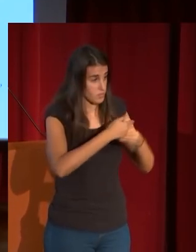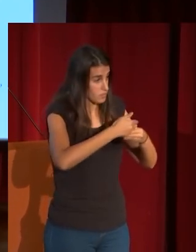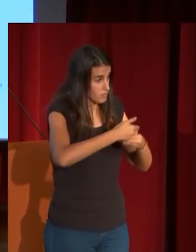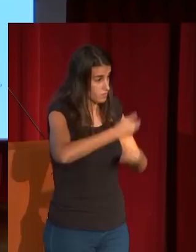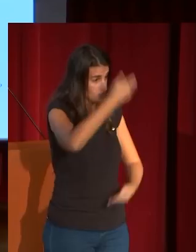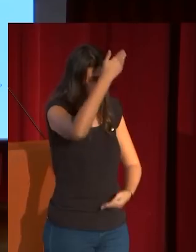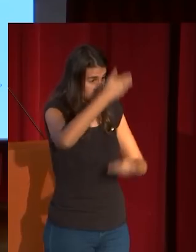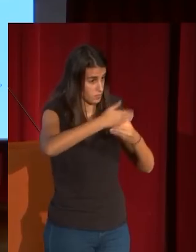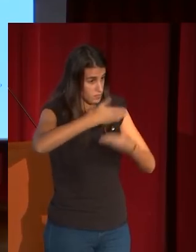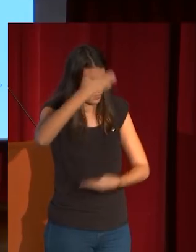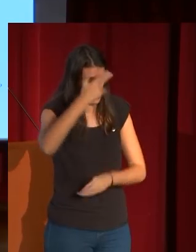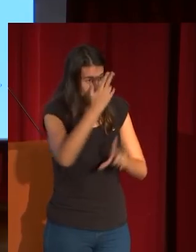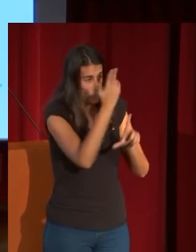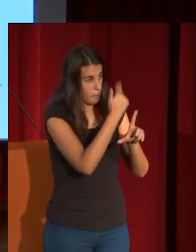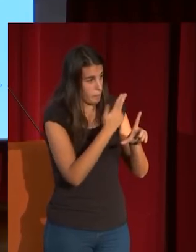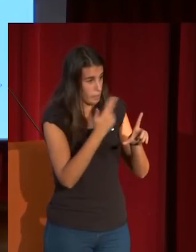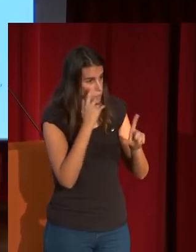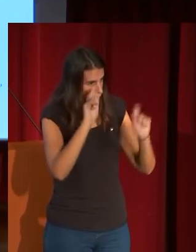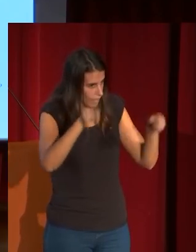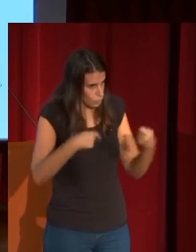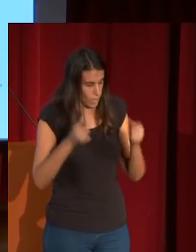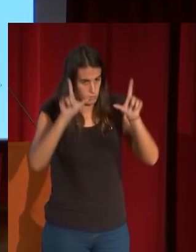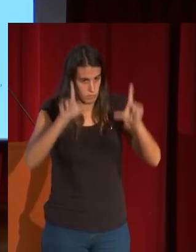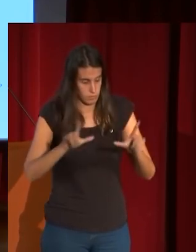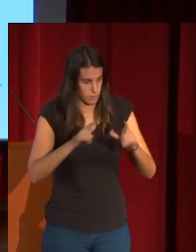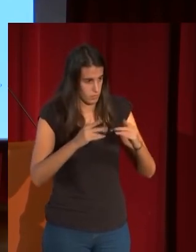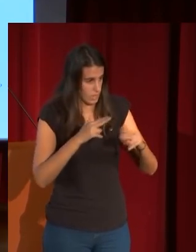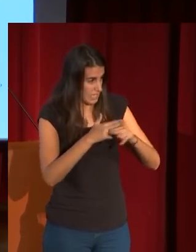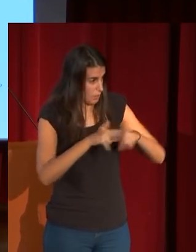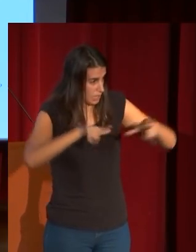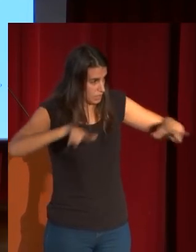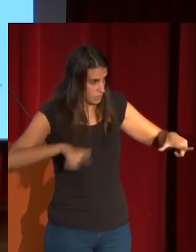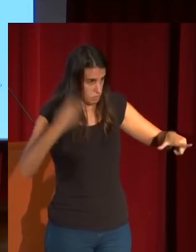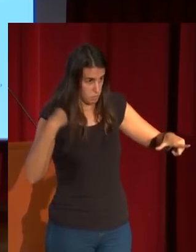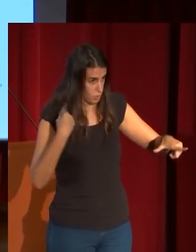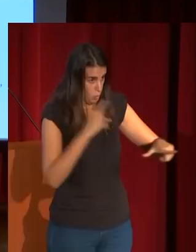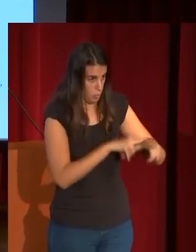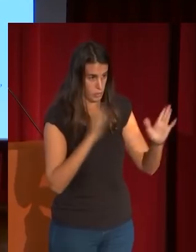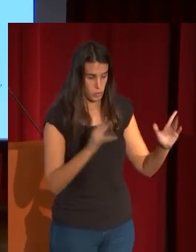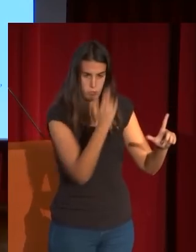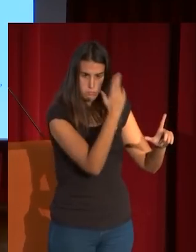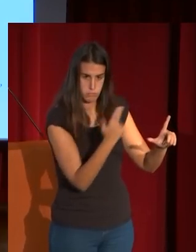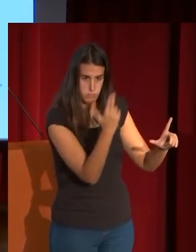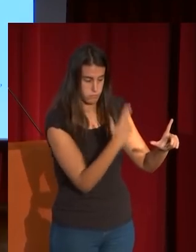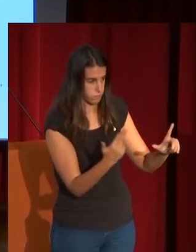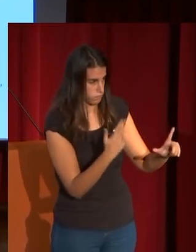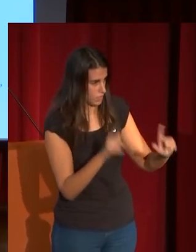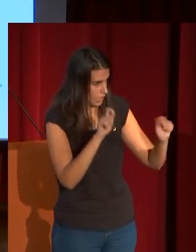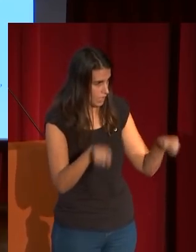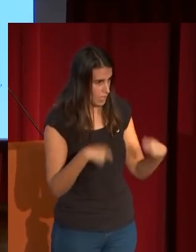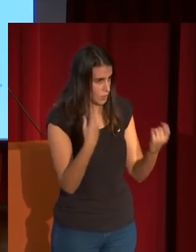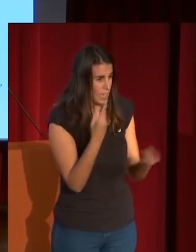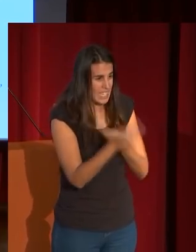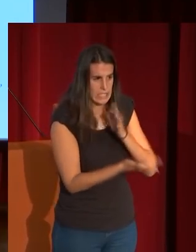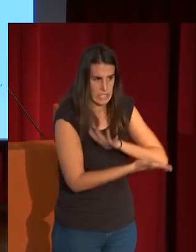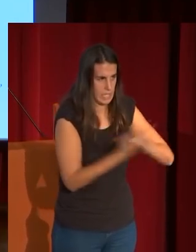también son pinturas realizadas del natural sobre tablas en el momento pinturas hechas con una factura muy rápida